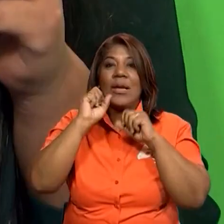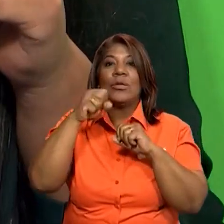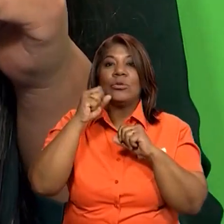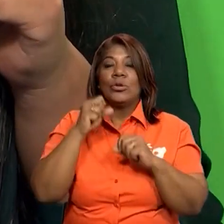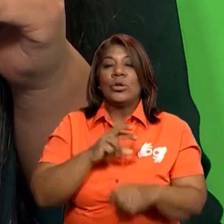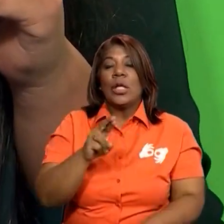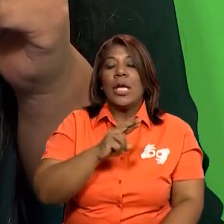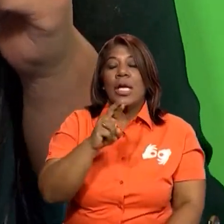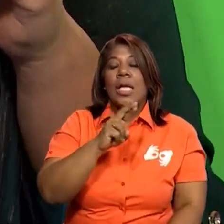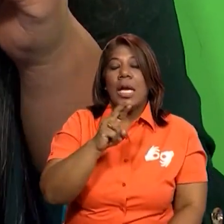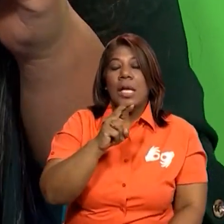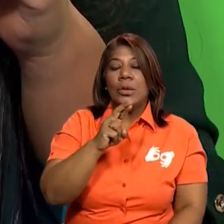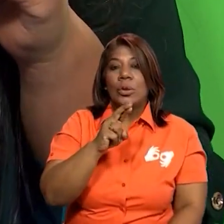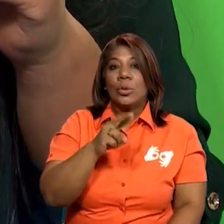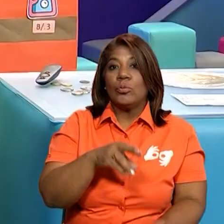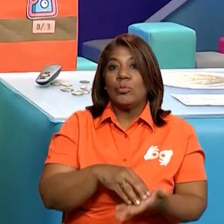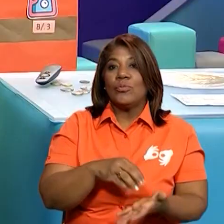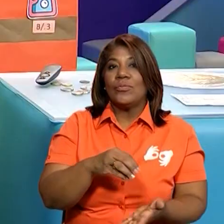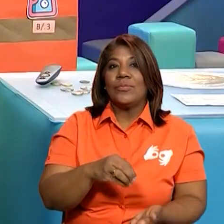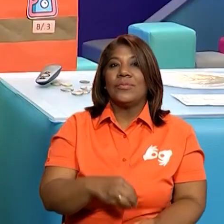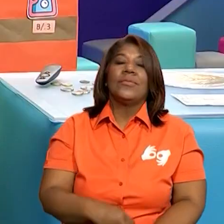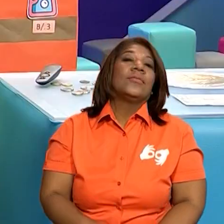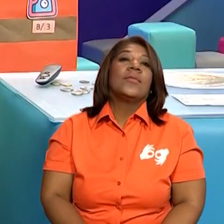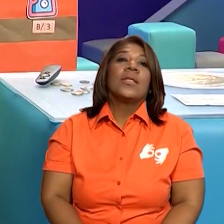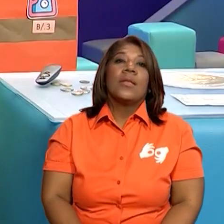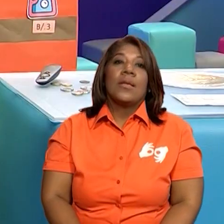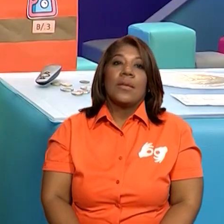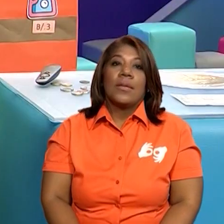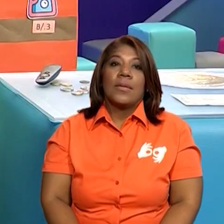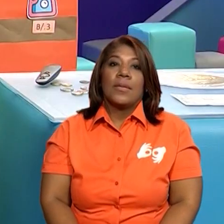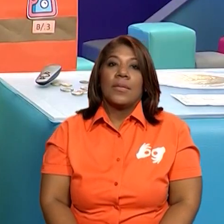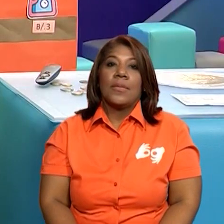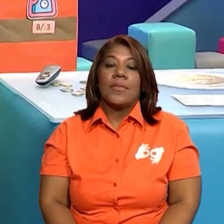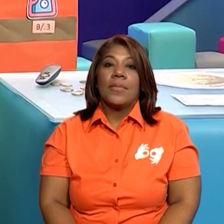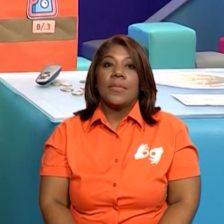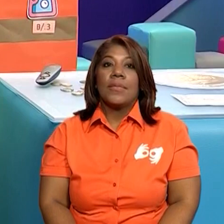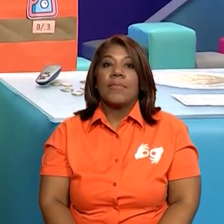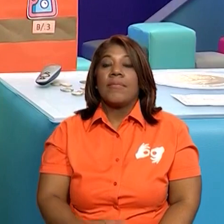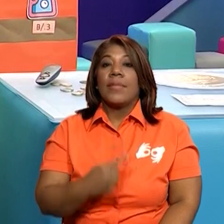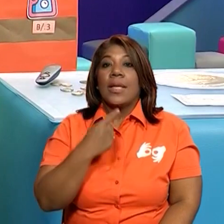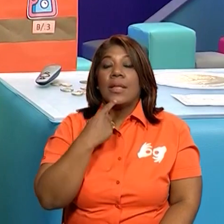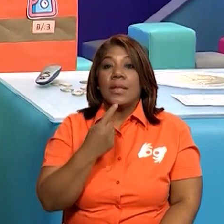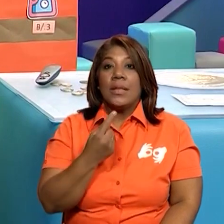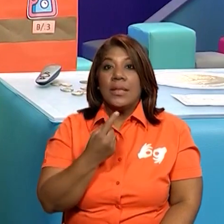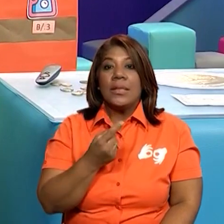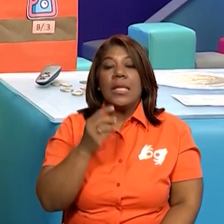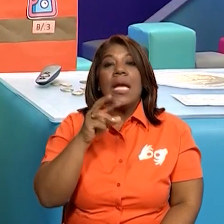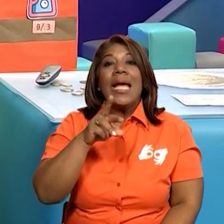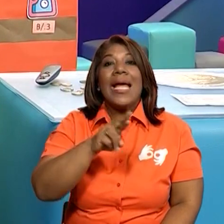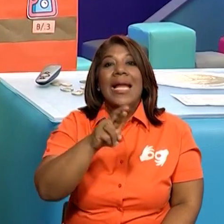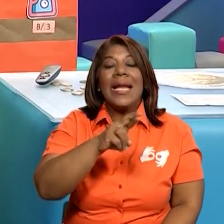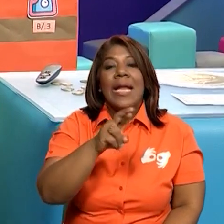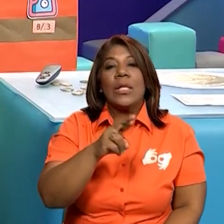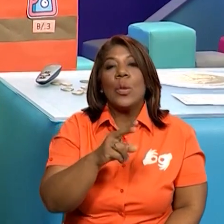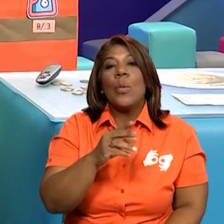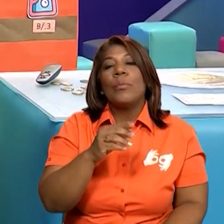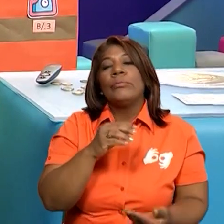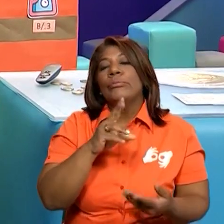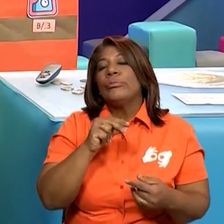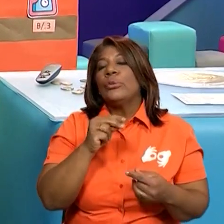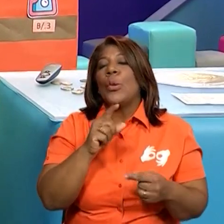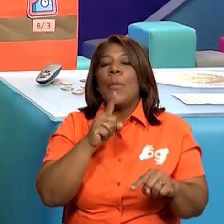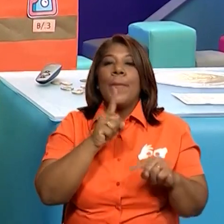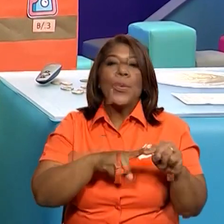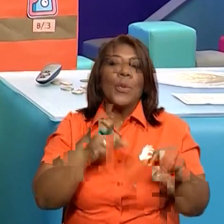pesar de haber perdido en esta búsqueda de la moneda, a pesar de eso, él